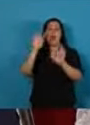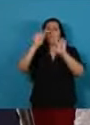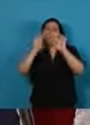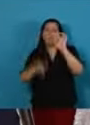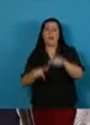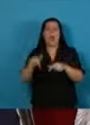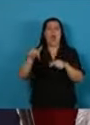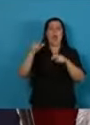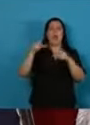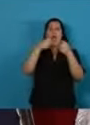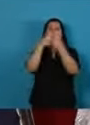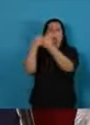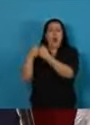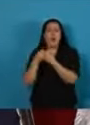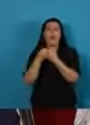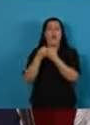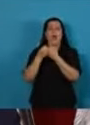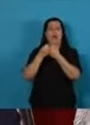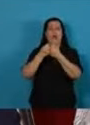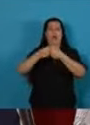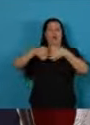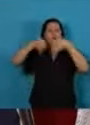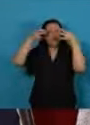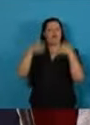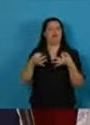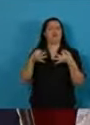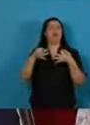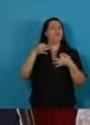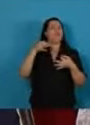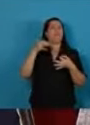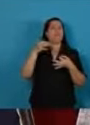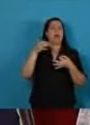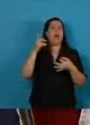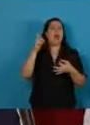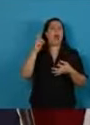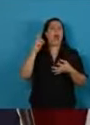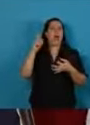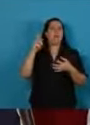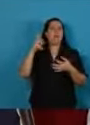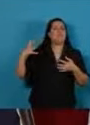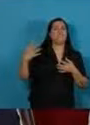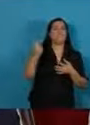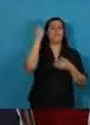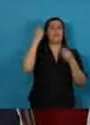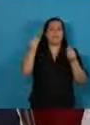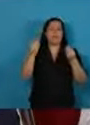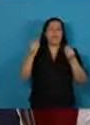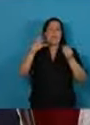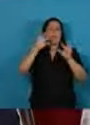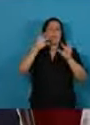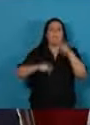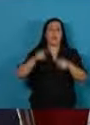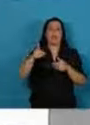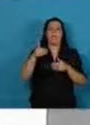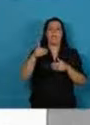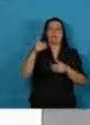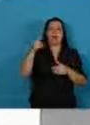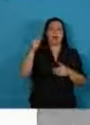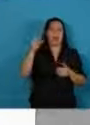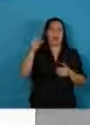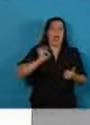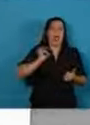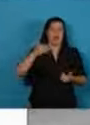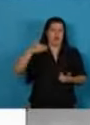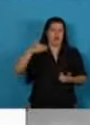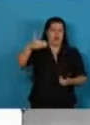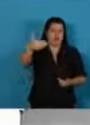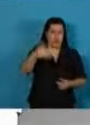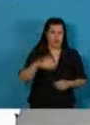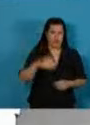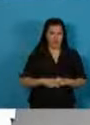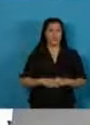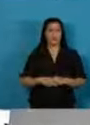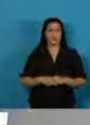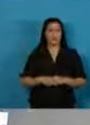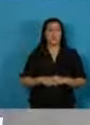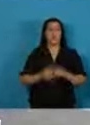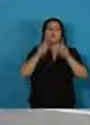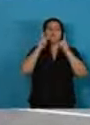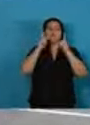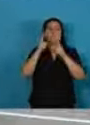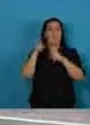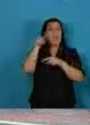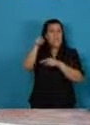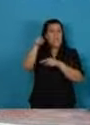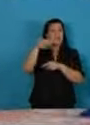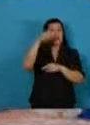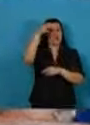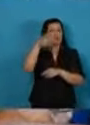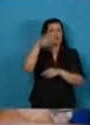consensuar y consagrar un conjunto de políticas de Estado para las próximas décadas. Le daremos rango legislativo